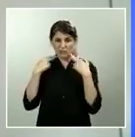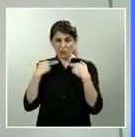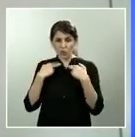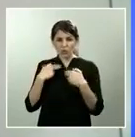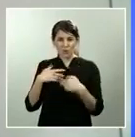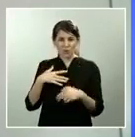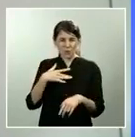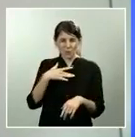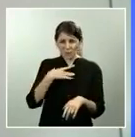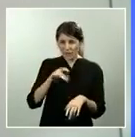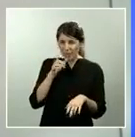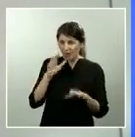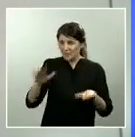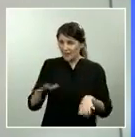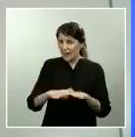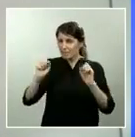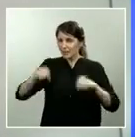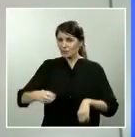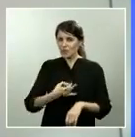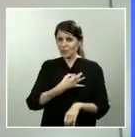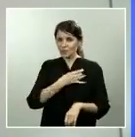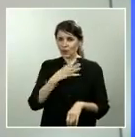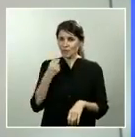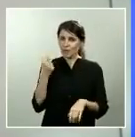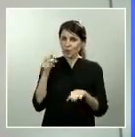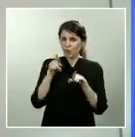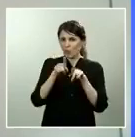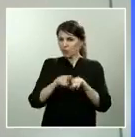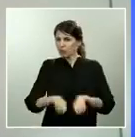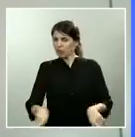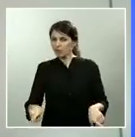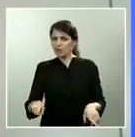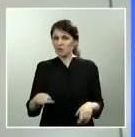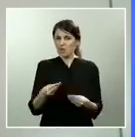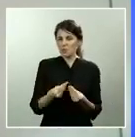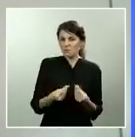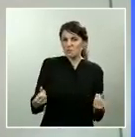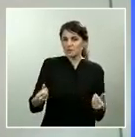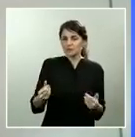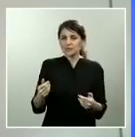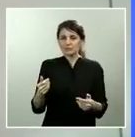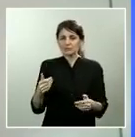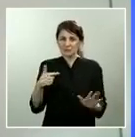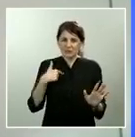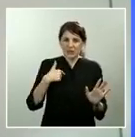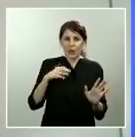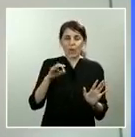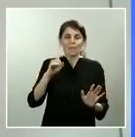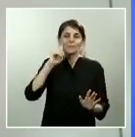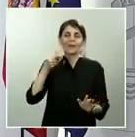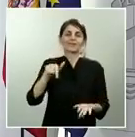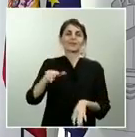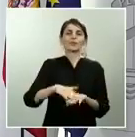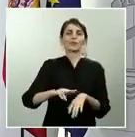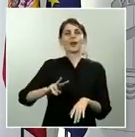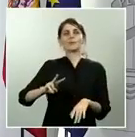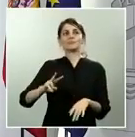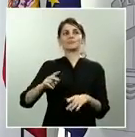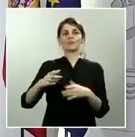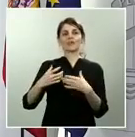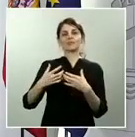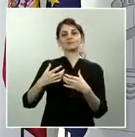¿Corre el peligro de convertirse en una pseudo-comisión de investigación sobre la gestión del Gobierno? Por otro lado,